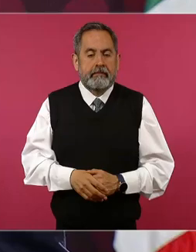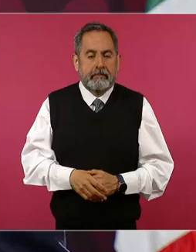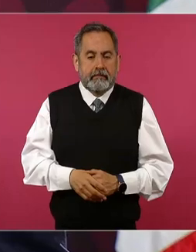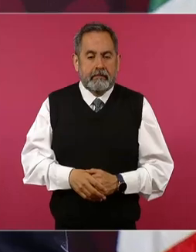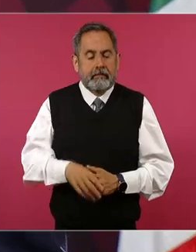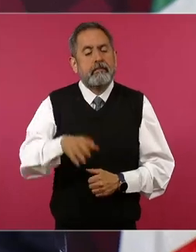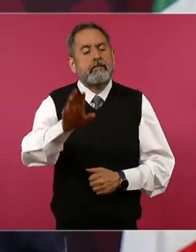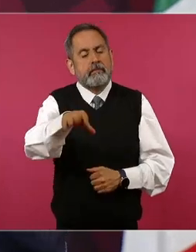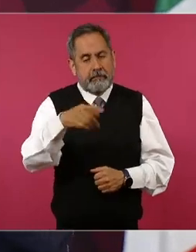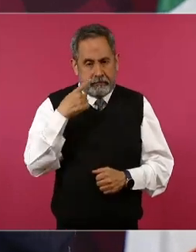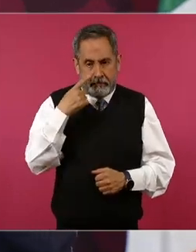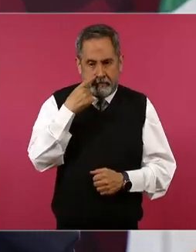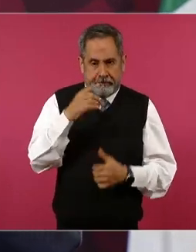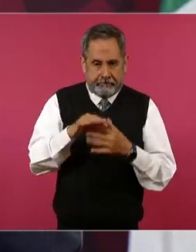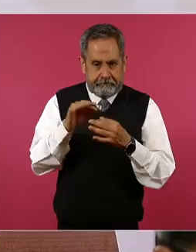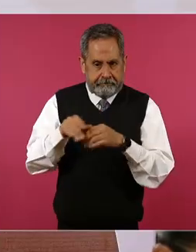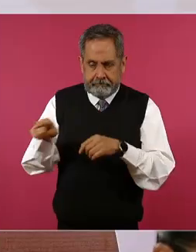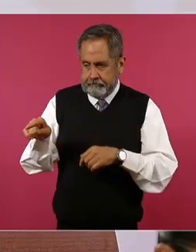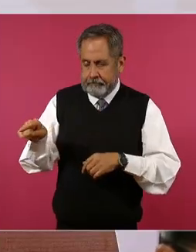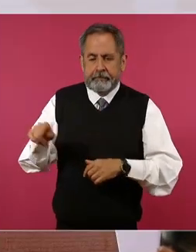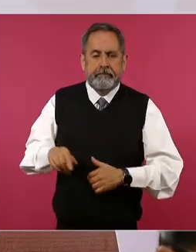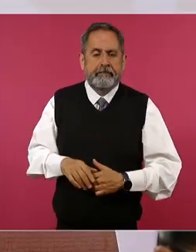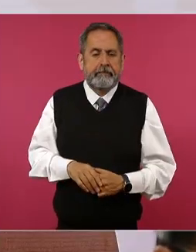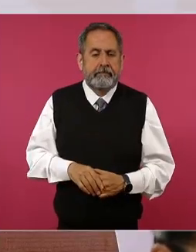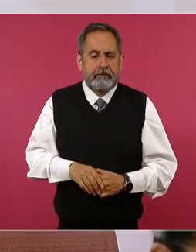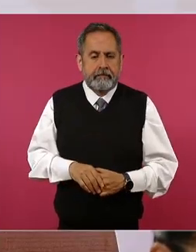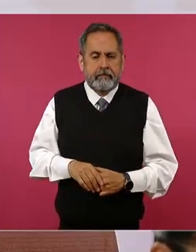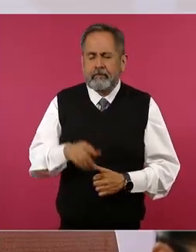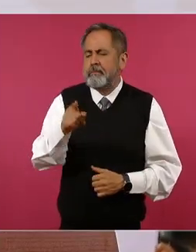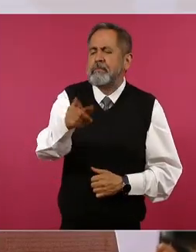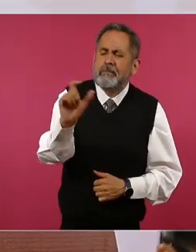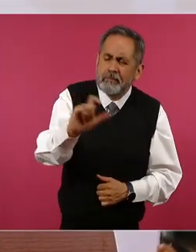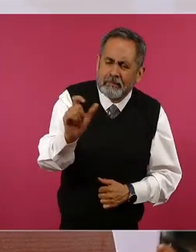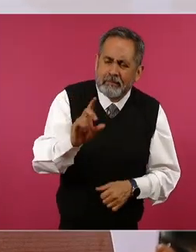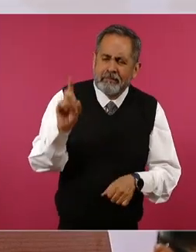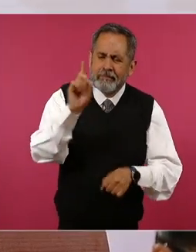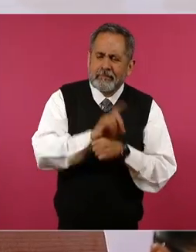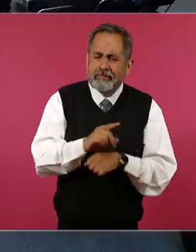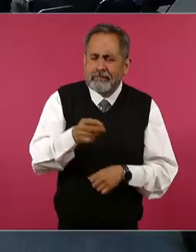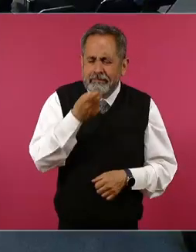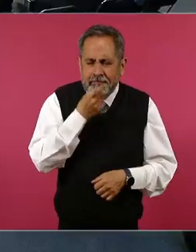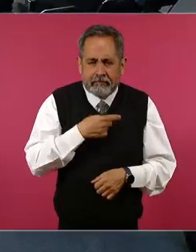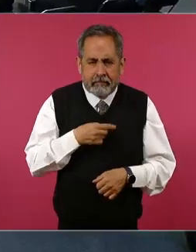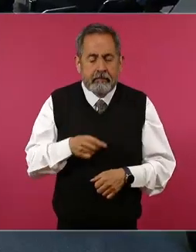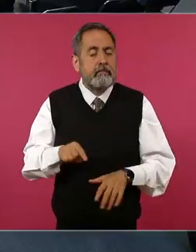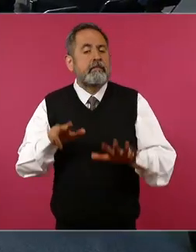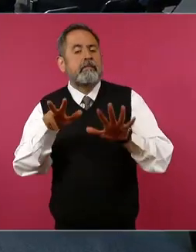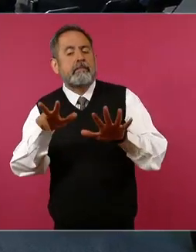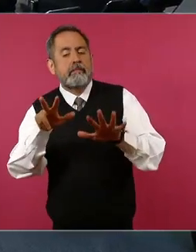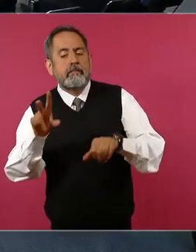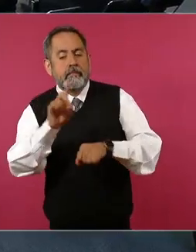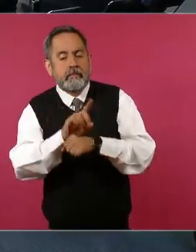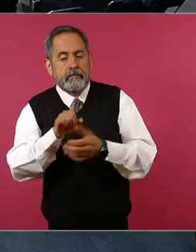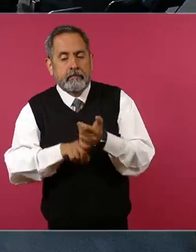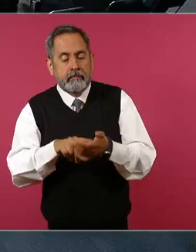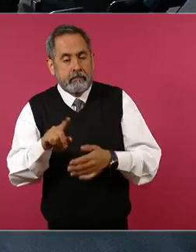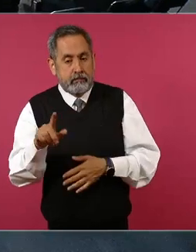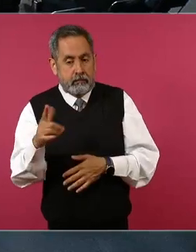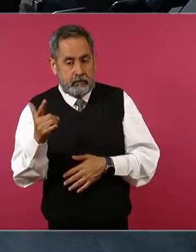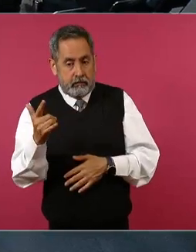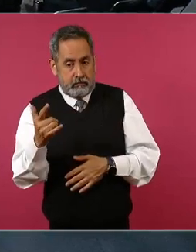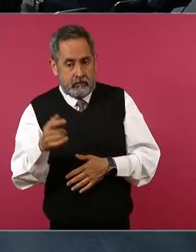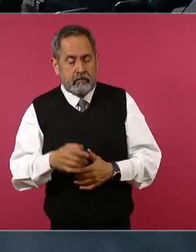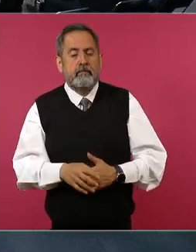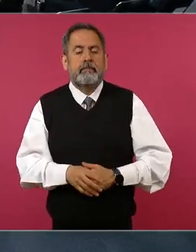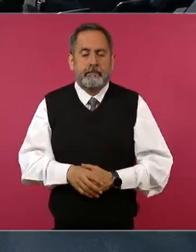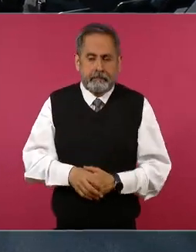vamos a a a ¿cuándo es me decías? el 18 18 de de julio